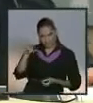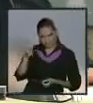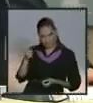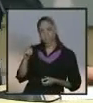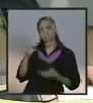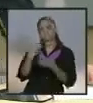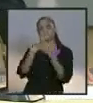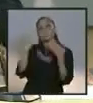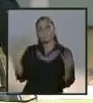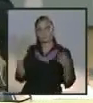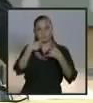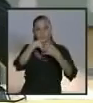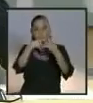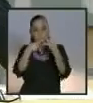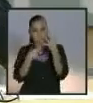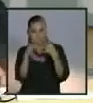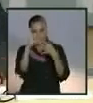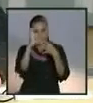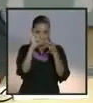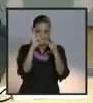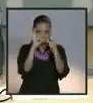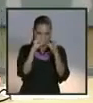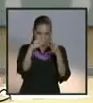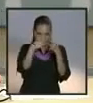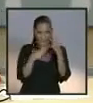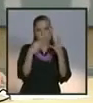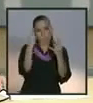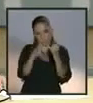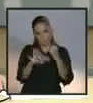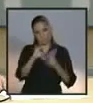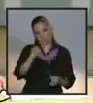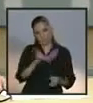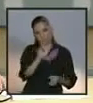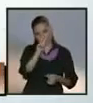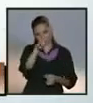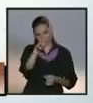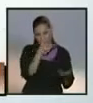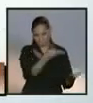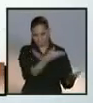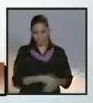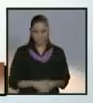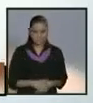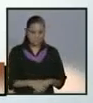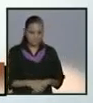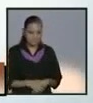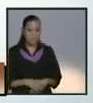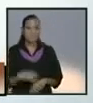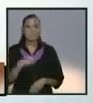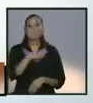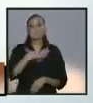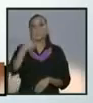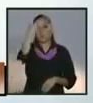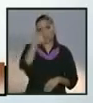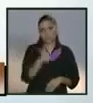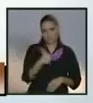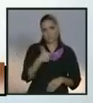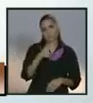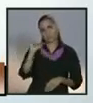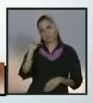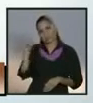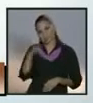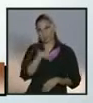participación, de presentación. Con Josefina Vázquez Mota. Adelante, Josefina. Muy buenas noches, Javier. Buenas noches, señores candidatos.